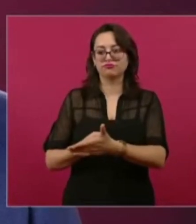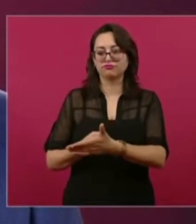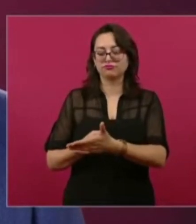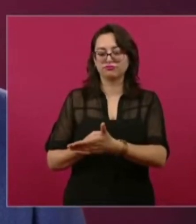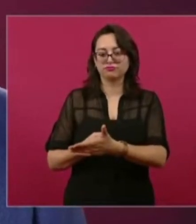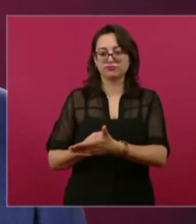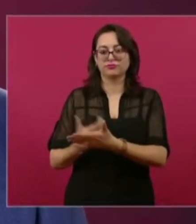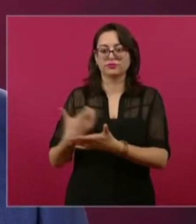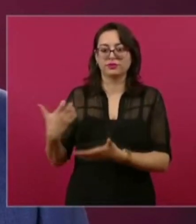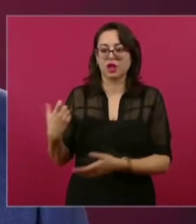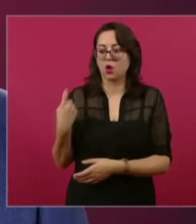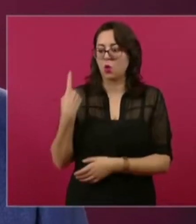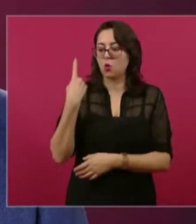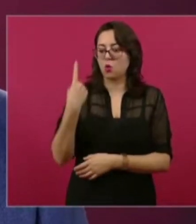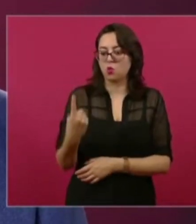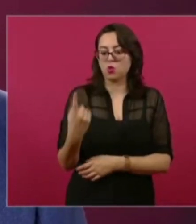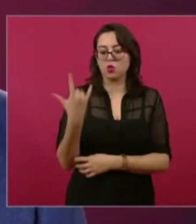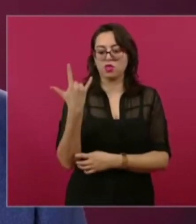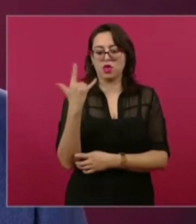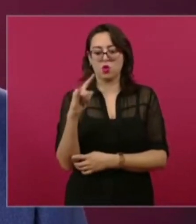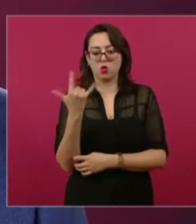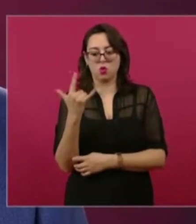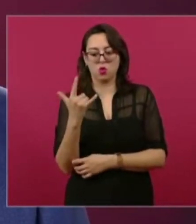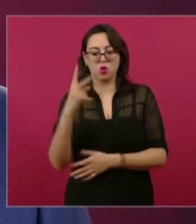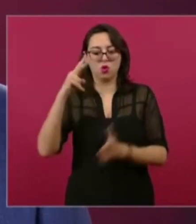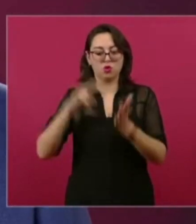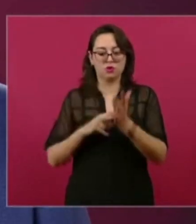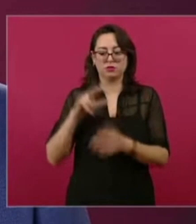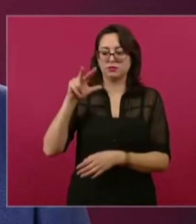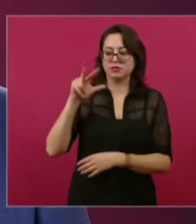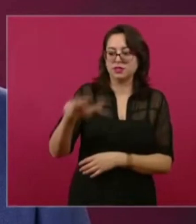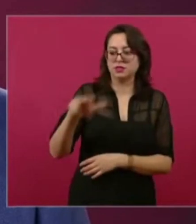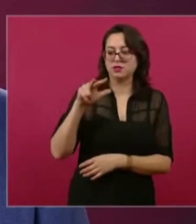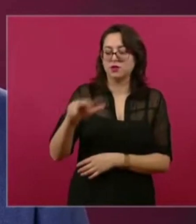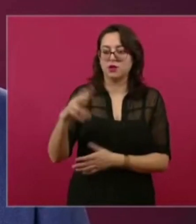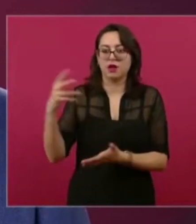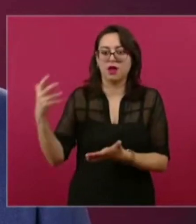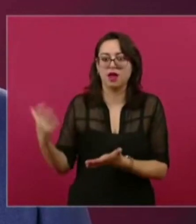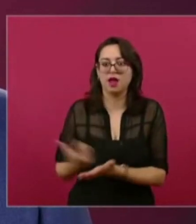histórico, primero de julio del 2018.